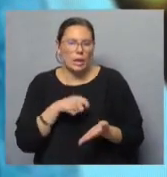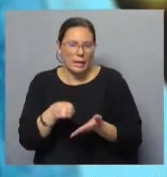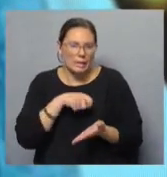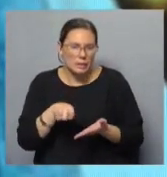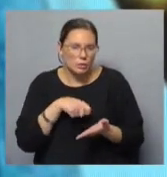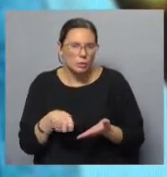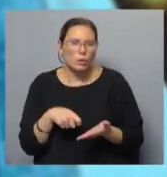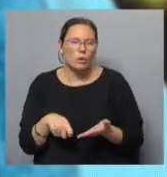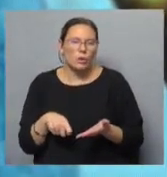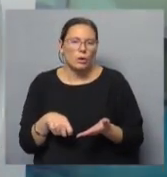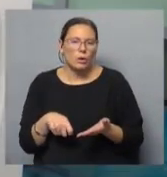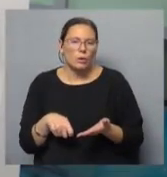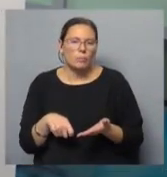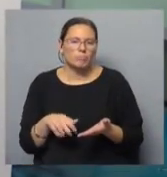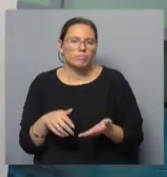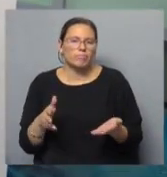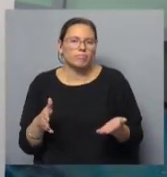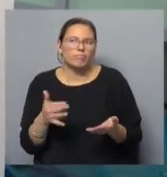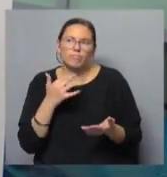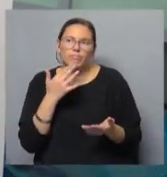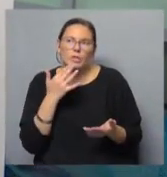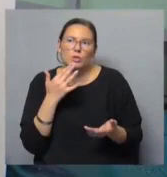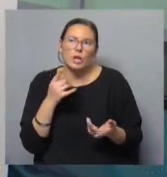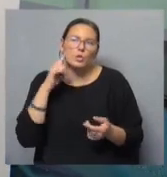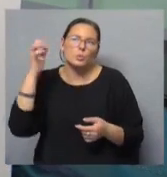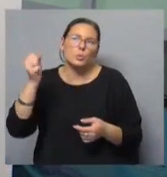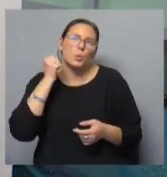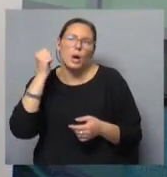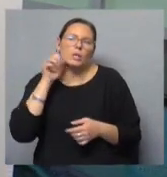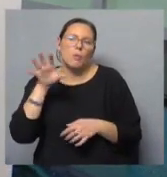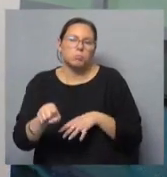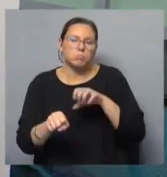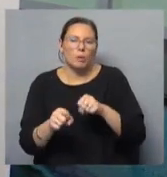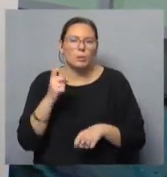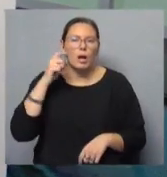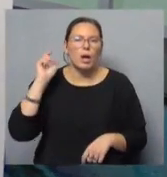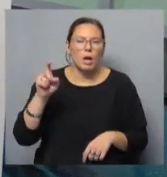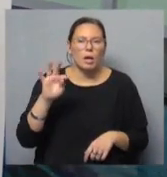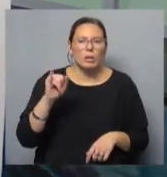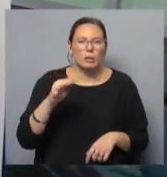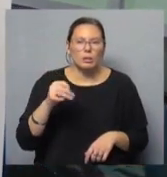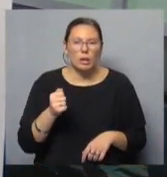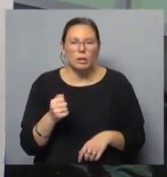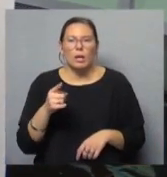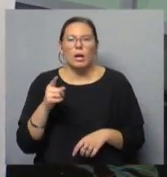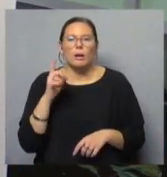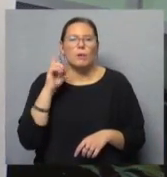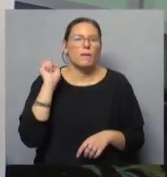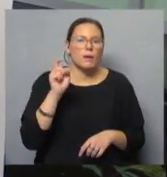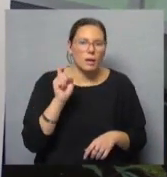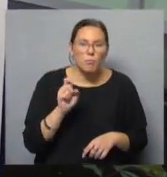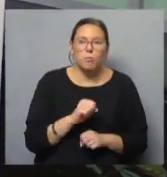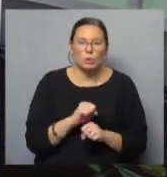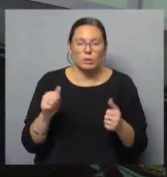y todo. No sé si decir que cumpliste sueños, pero eras, yo qué sé, fanático de Titás, grabaste con Armando D'Antunes, fanático de Kiko me